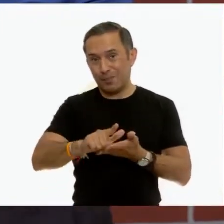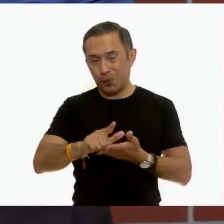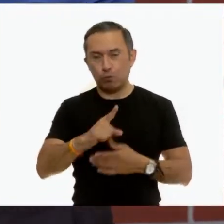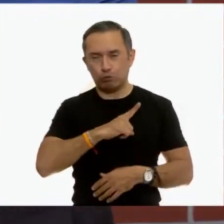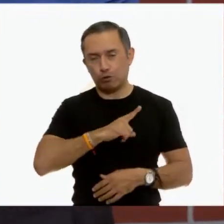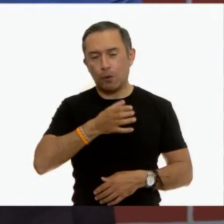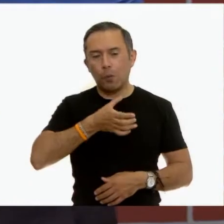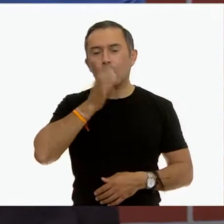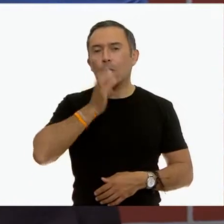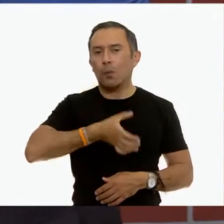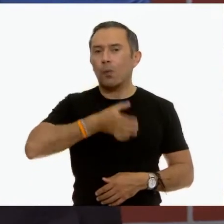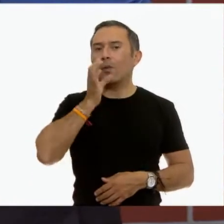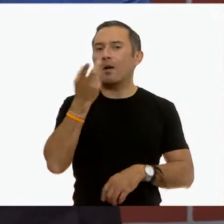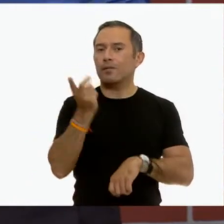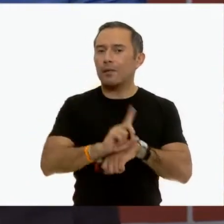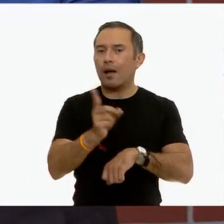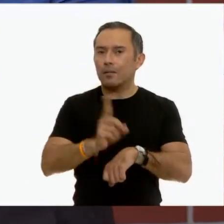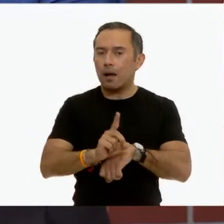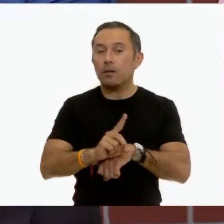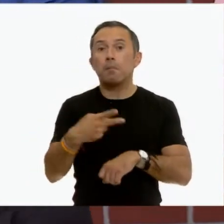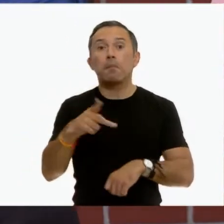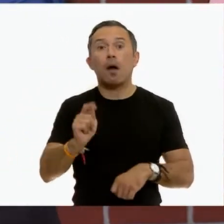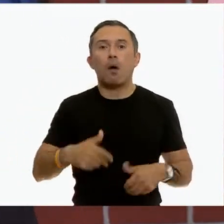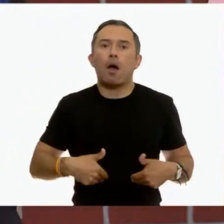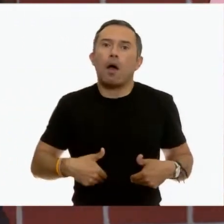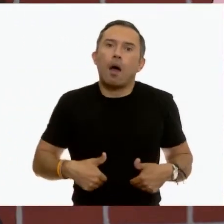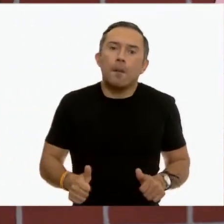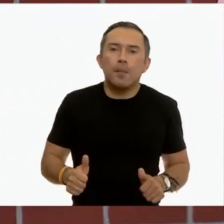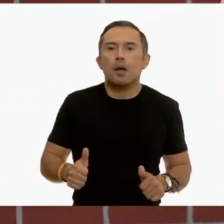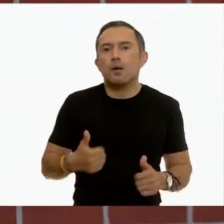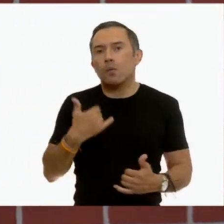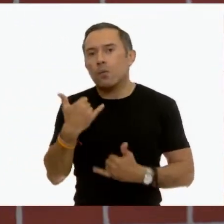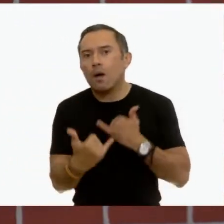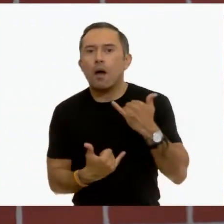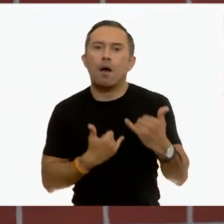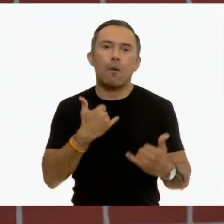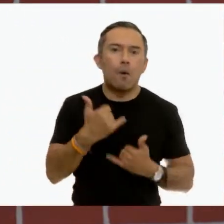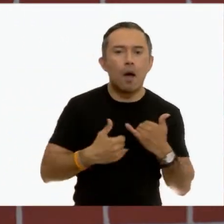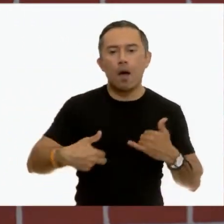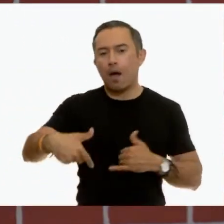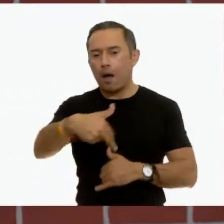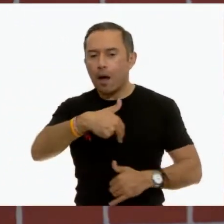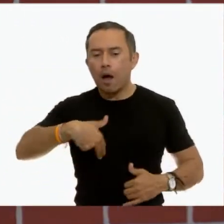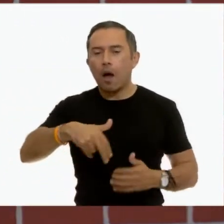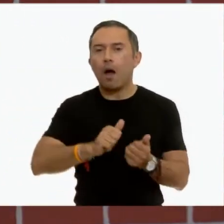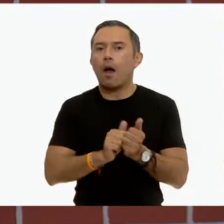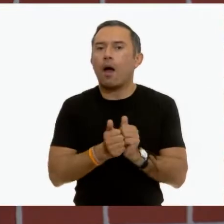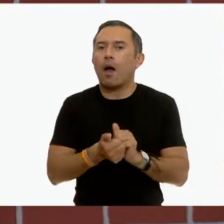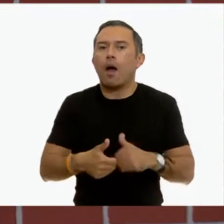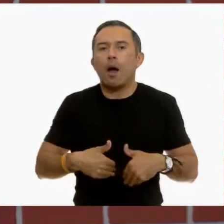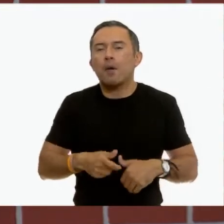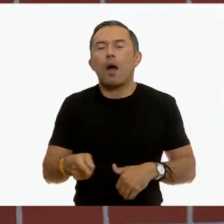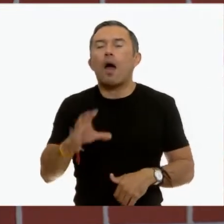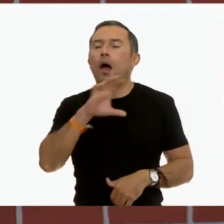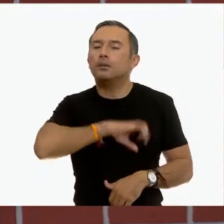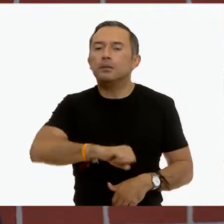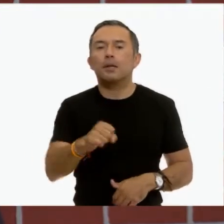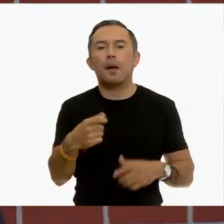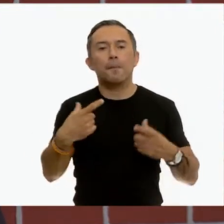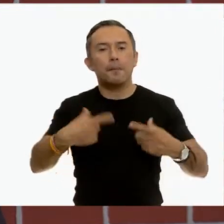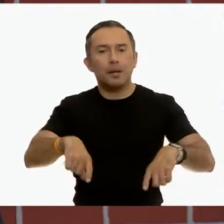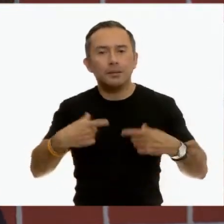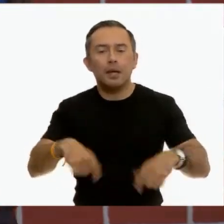embargo, como tiene hambre y está jugando, ella prefiere jugar y comer pastelillos y